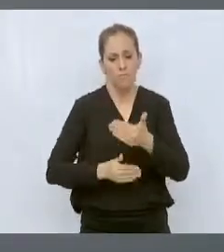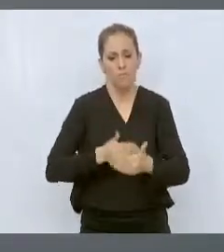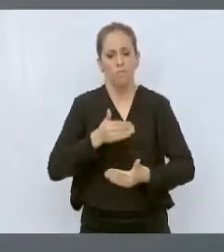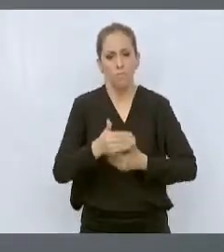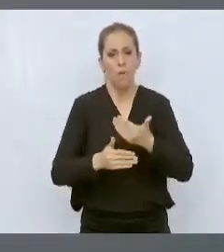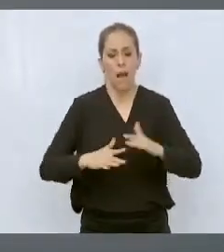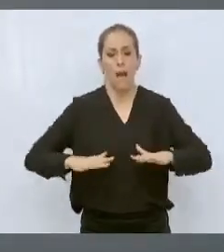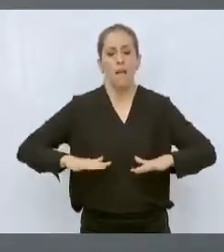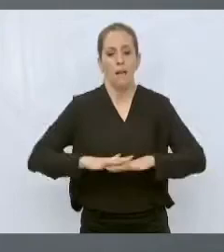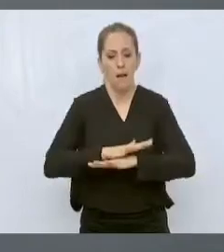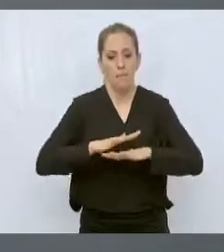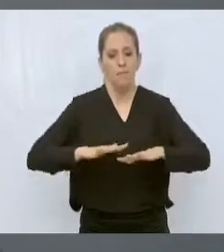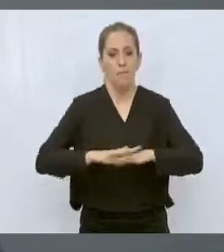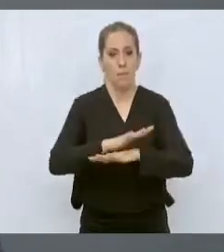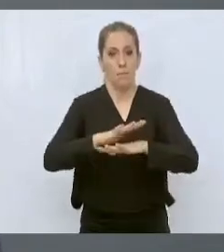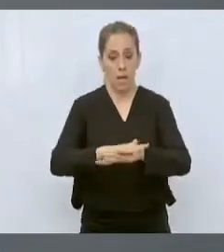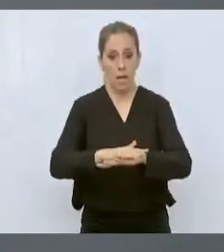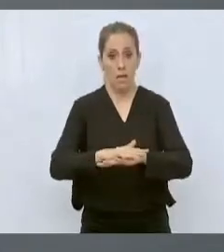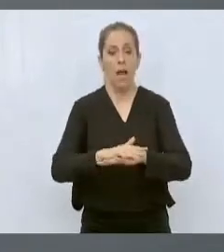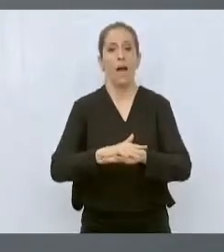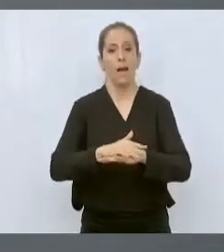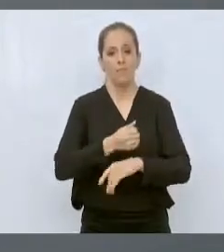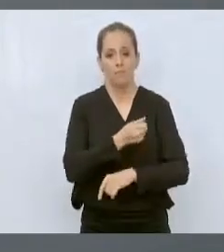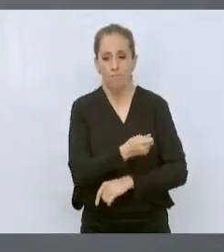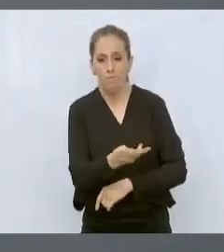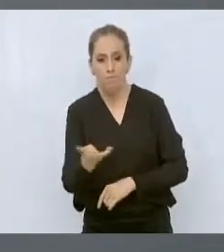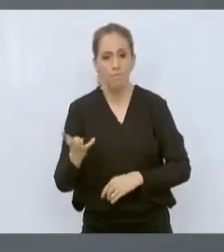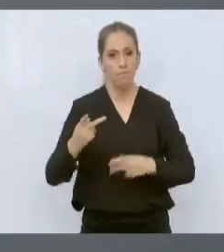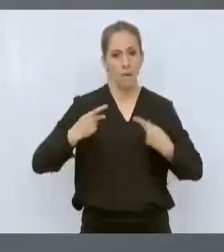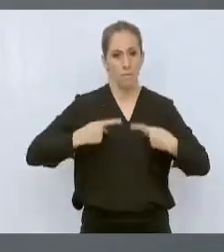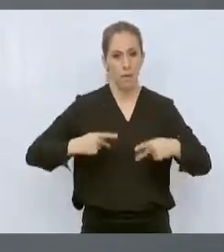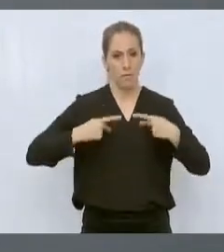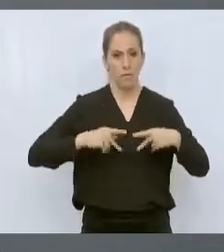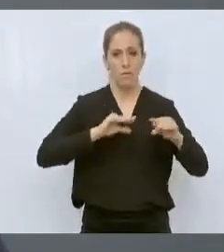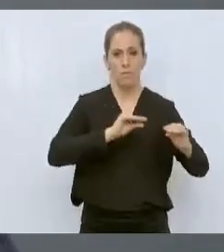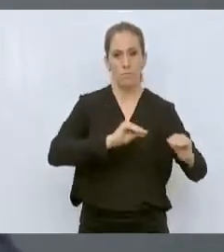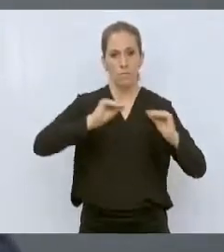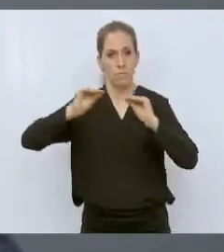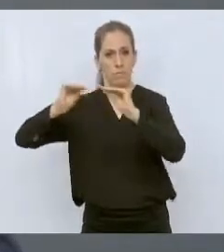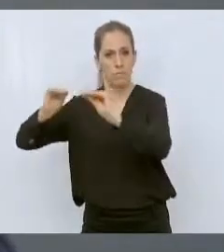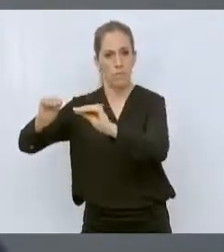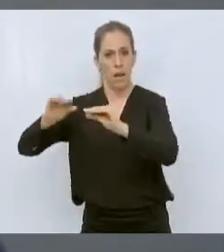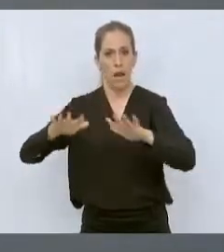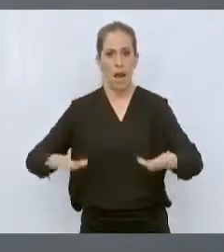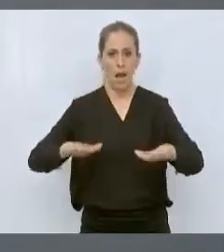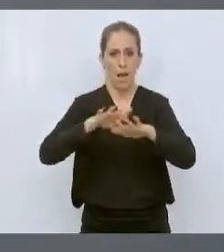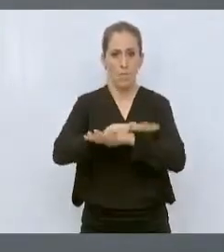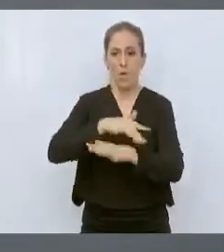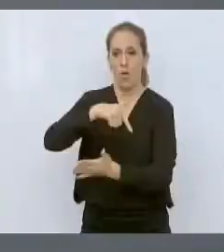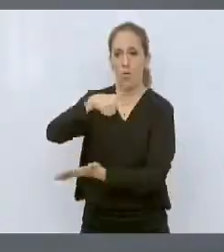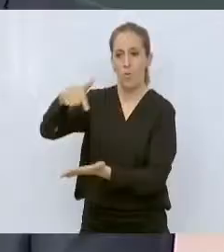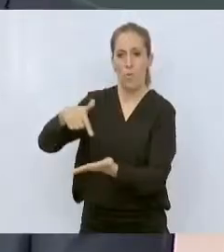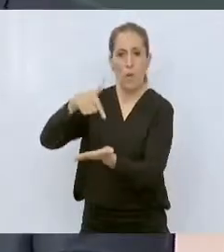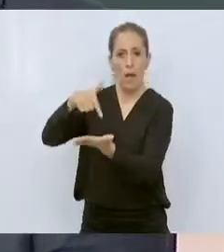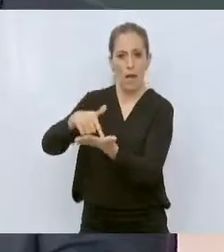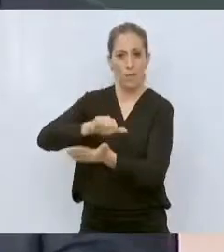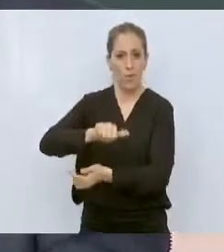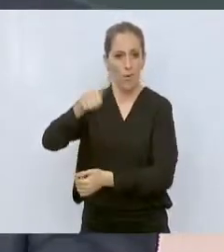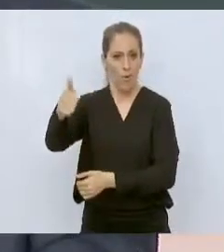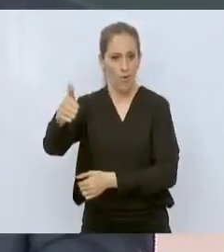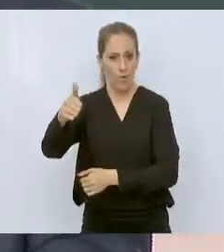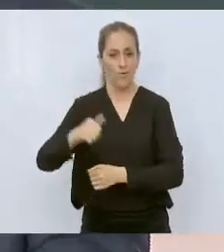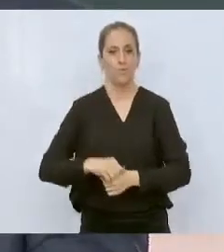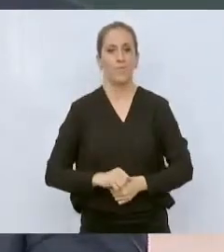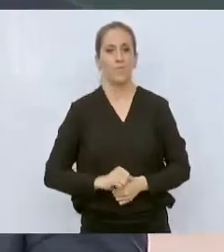La gente ha migrado a la población urbana y de un dato